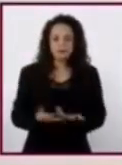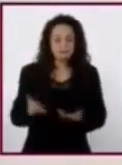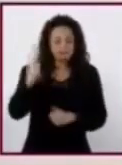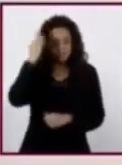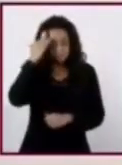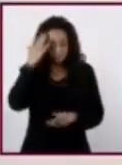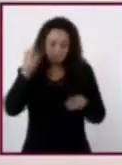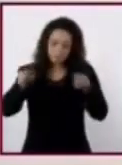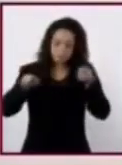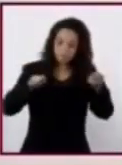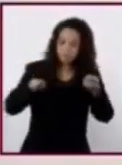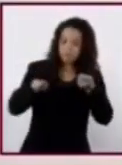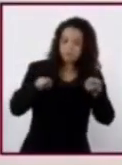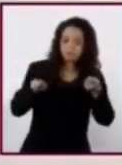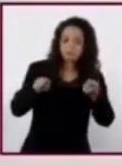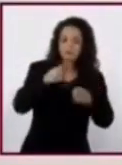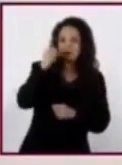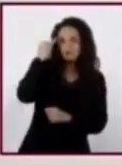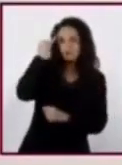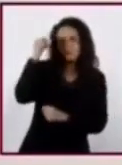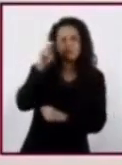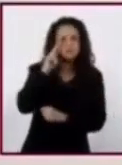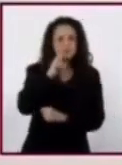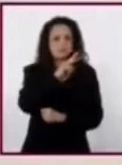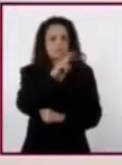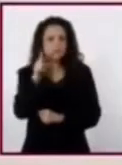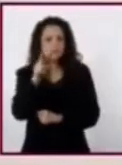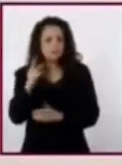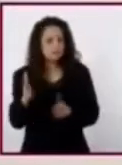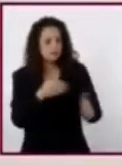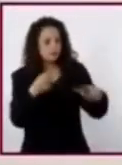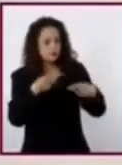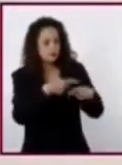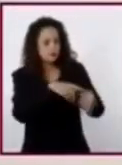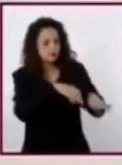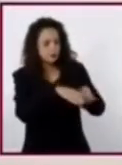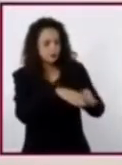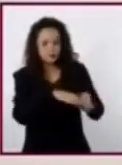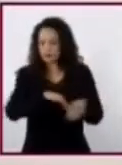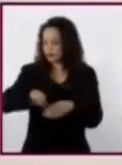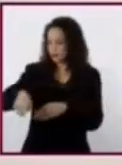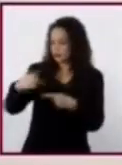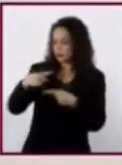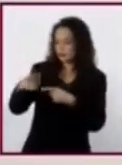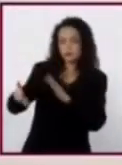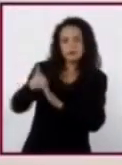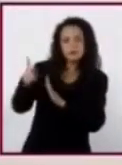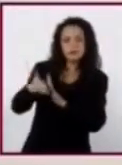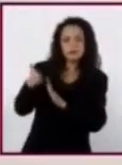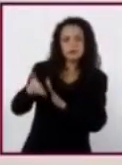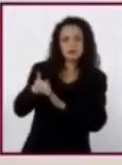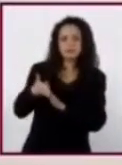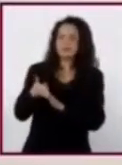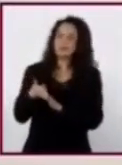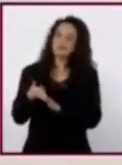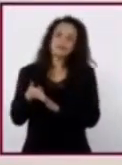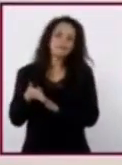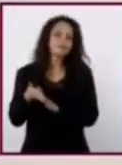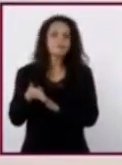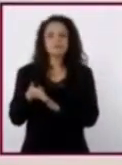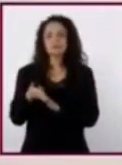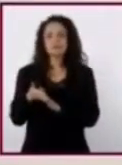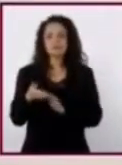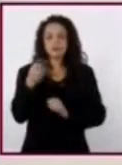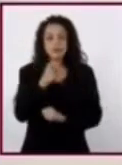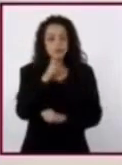Manipulaciones, invenciones, a un lado los peones, a otro los constructores. No, para que no se pierda